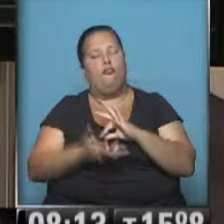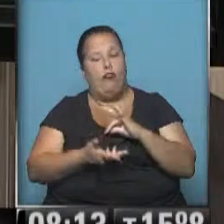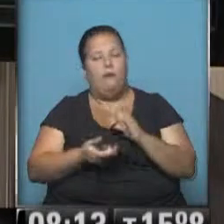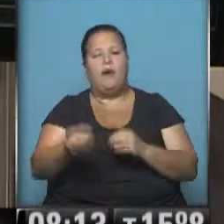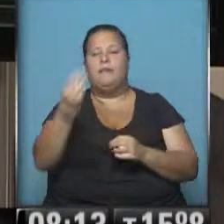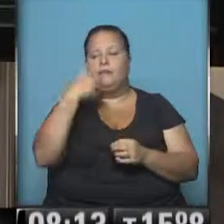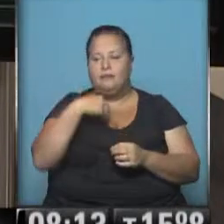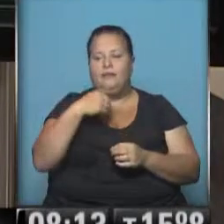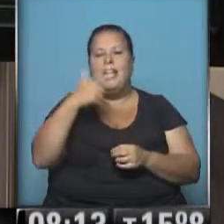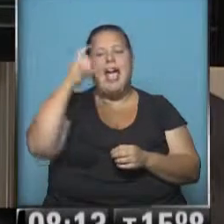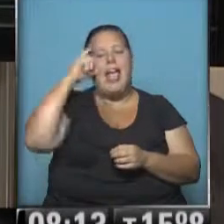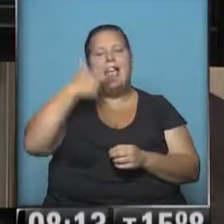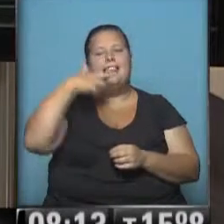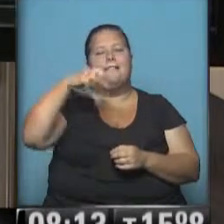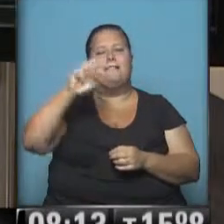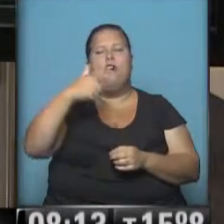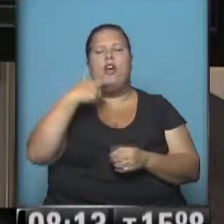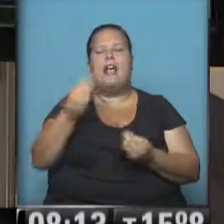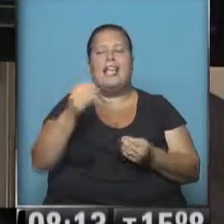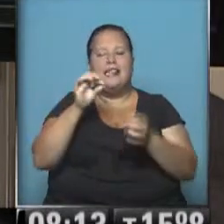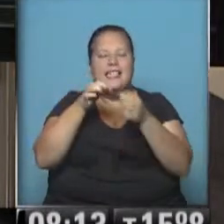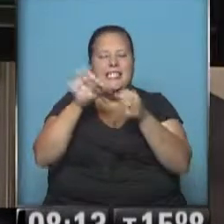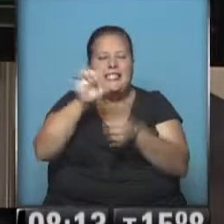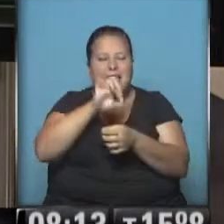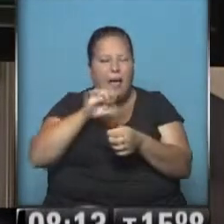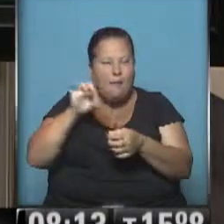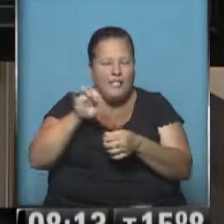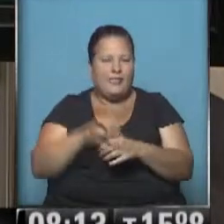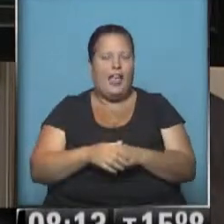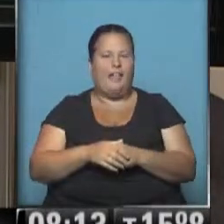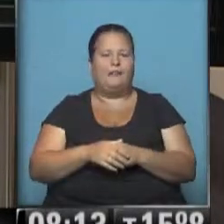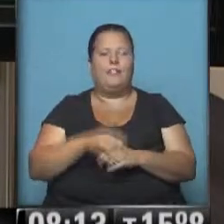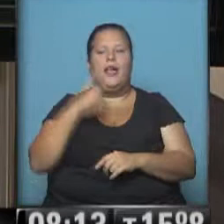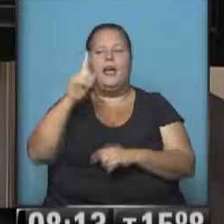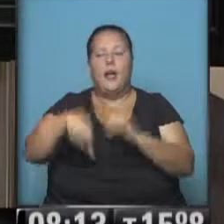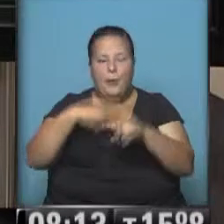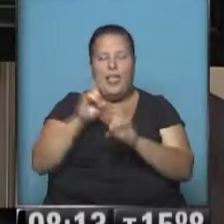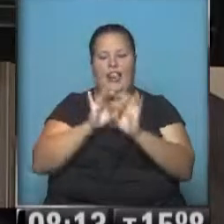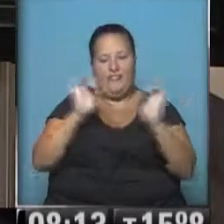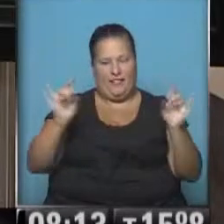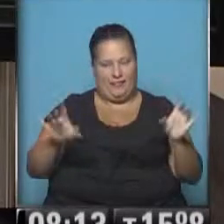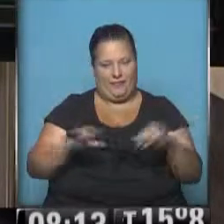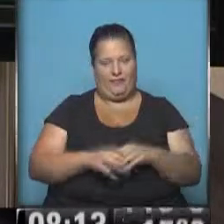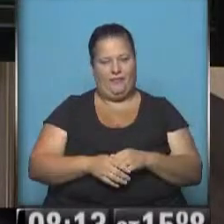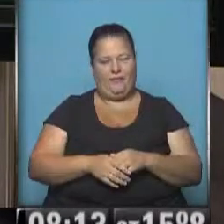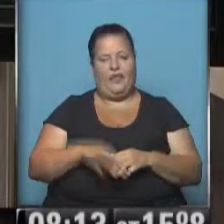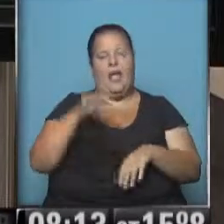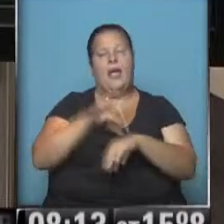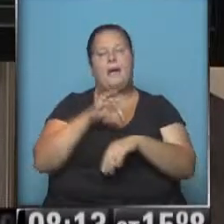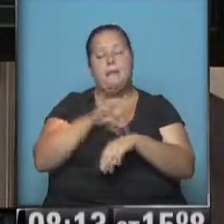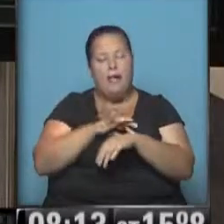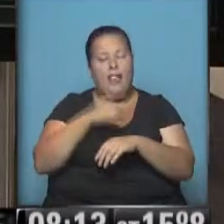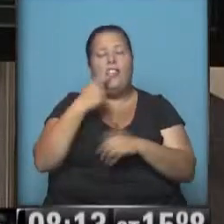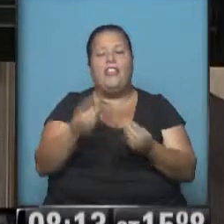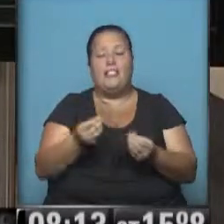de la ingesta de esporas. Las esporas son las semillitas que van a reproducir esta bacteria. Clínicamente,